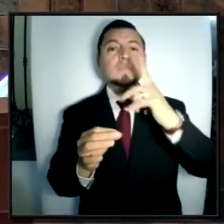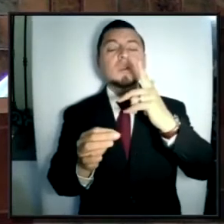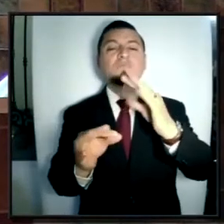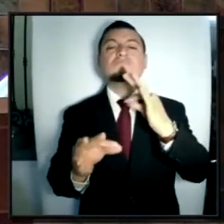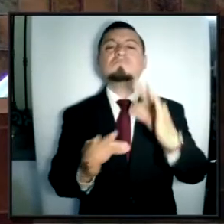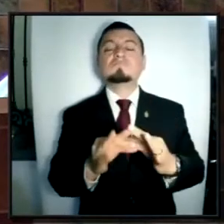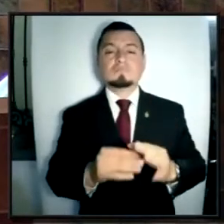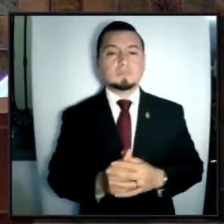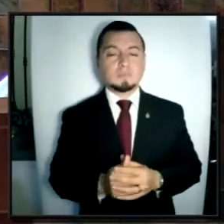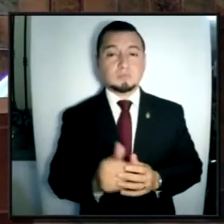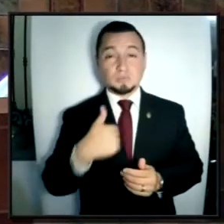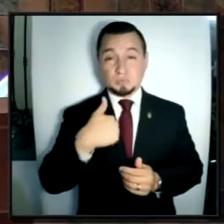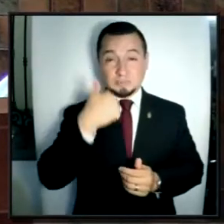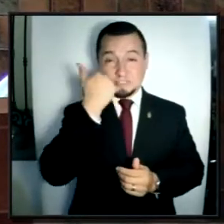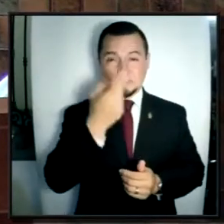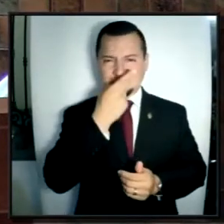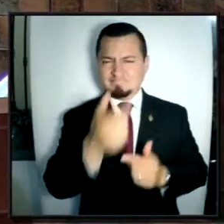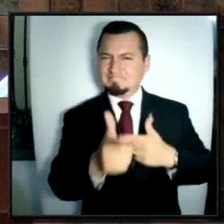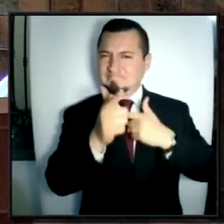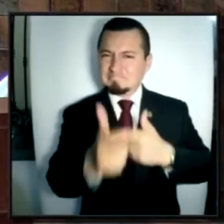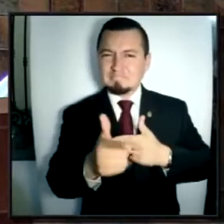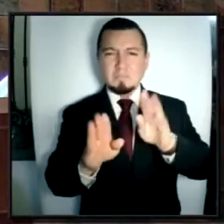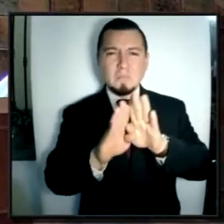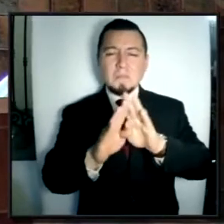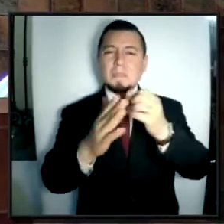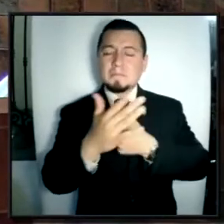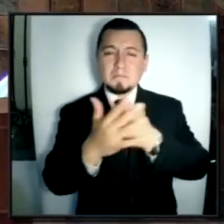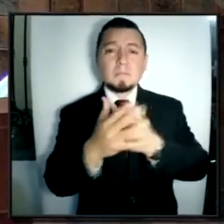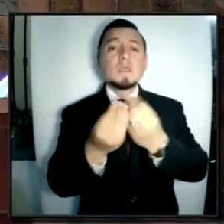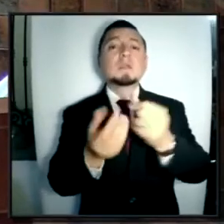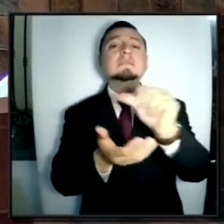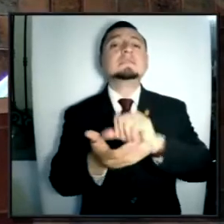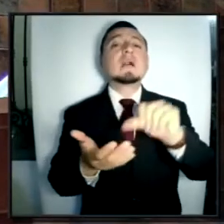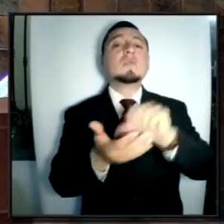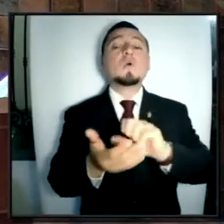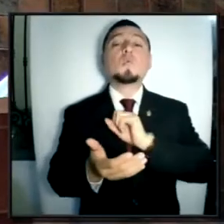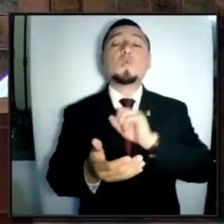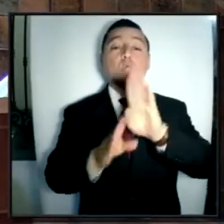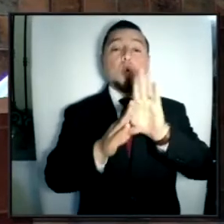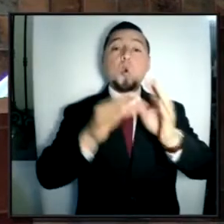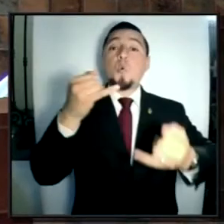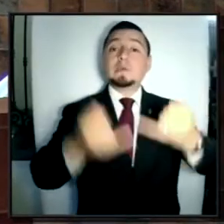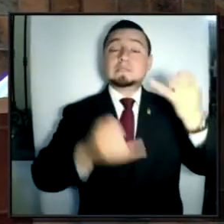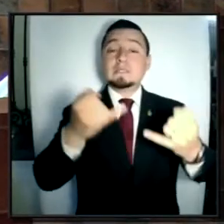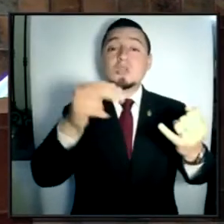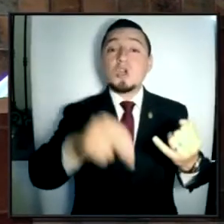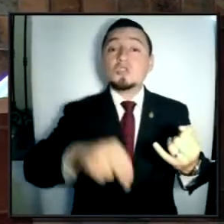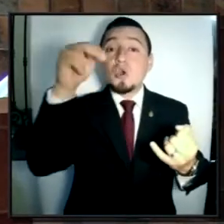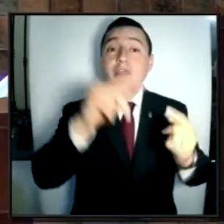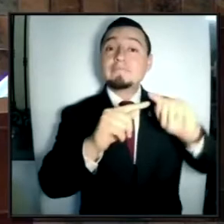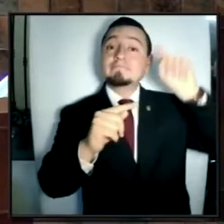Quiero insistir en la importancia de la construcción de un centro de justicia para las mujeres en la zona norte del Estado